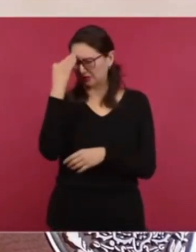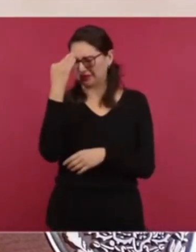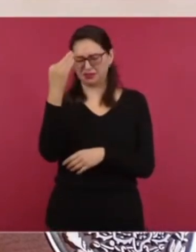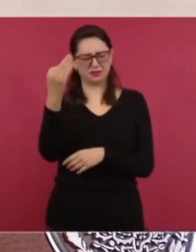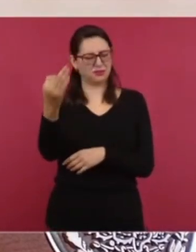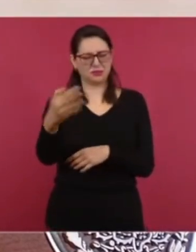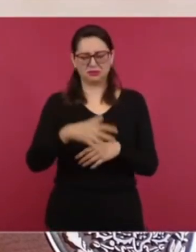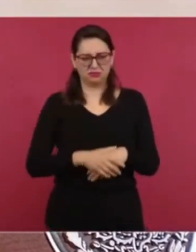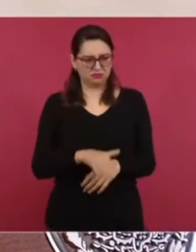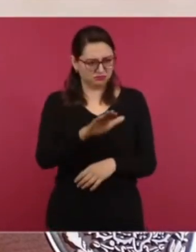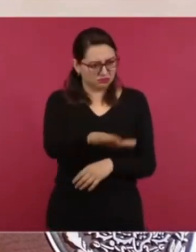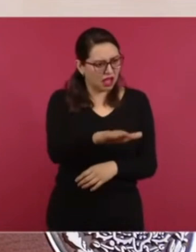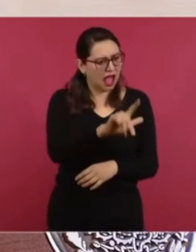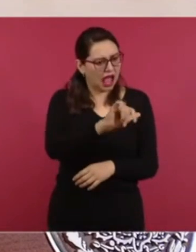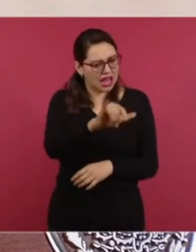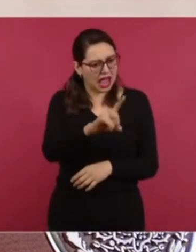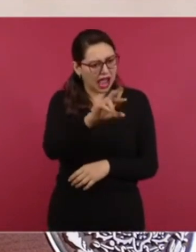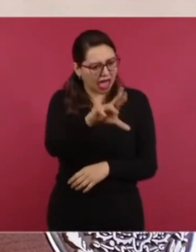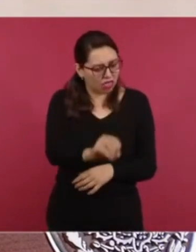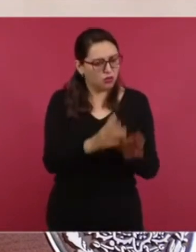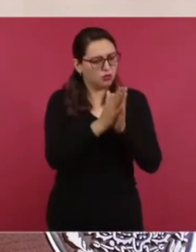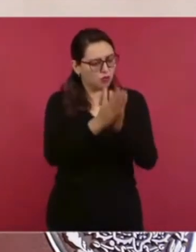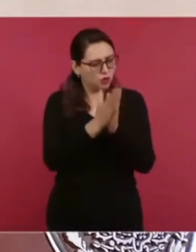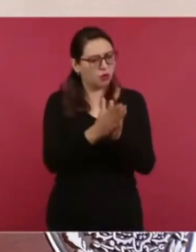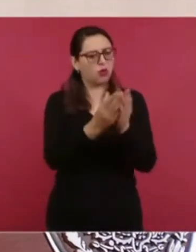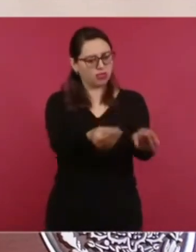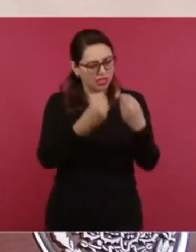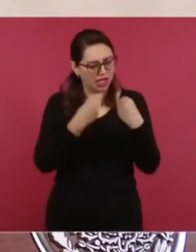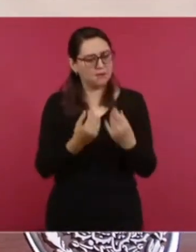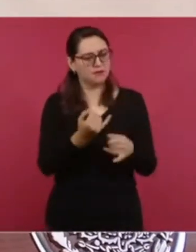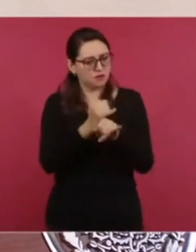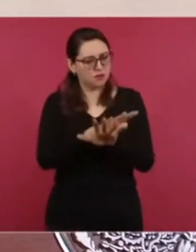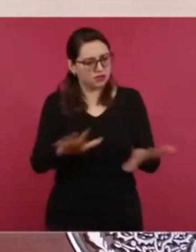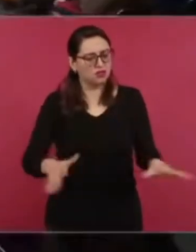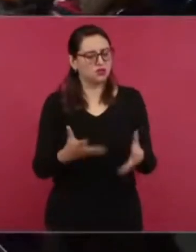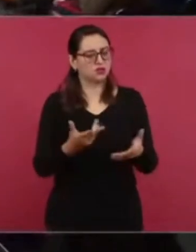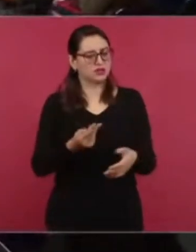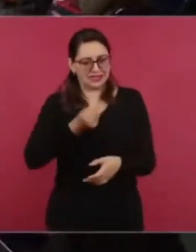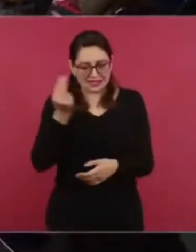yo quiero resultados. Entonces, me presenta un informe.